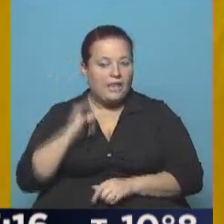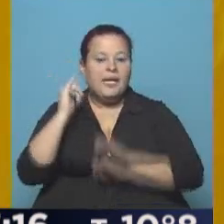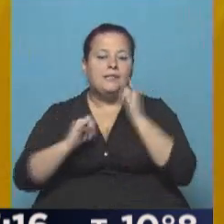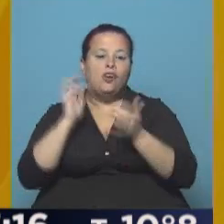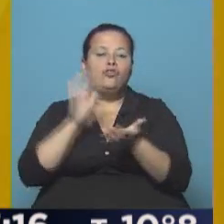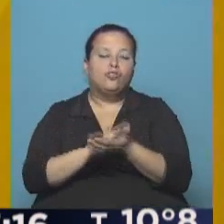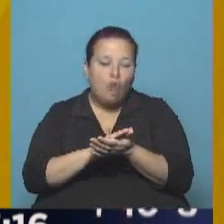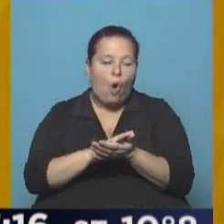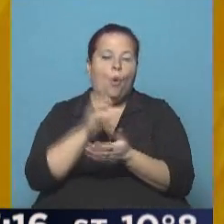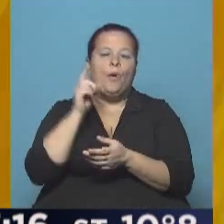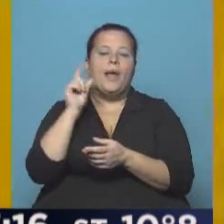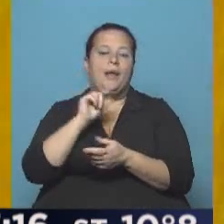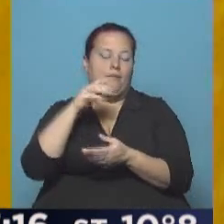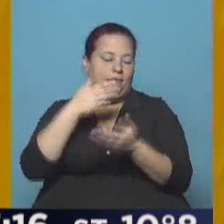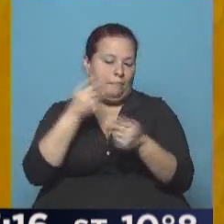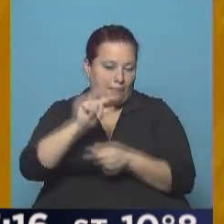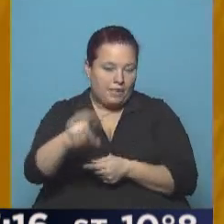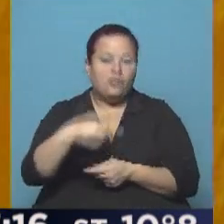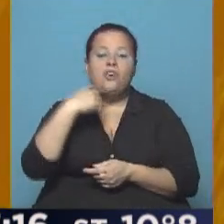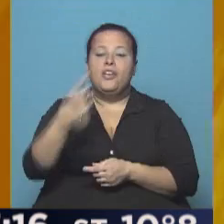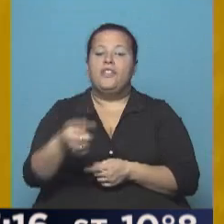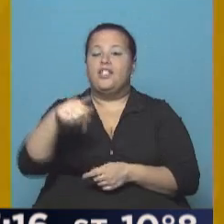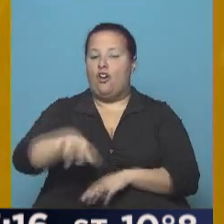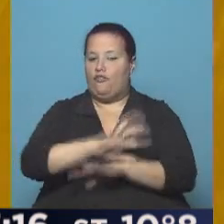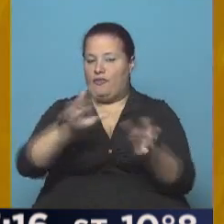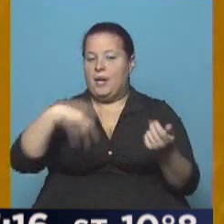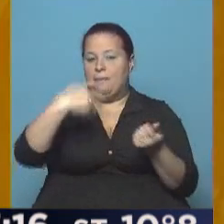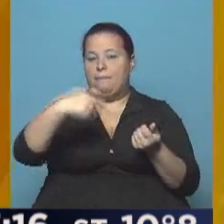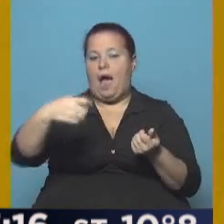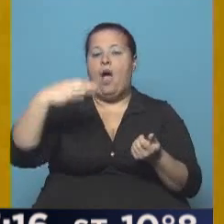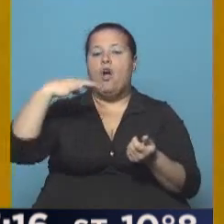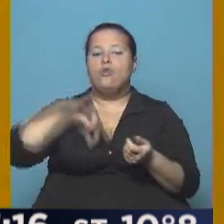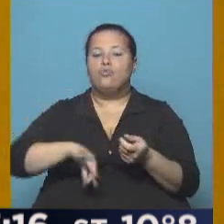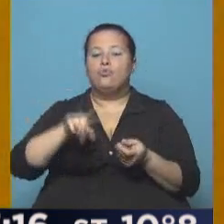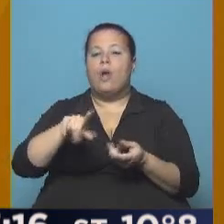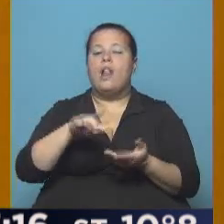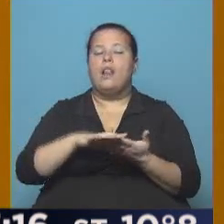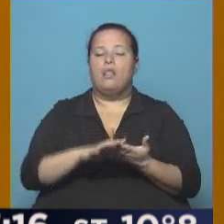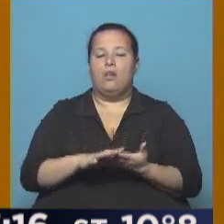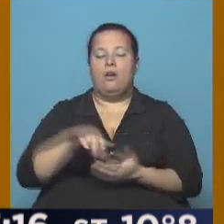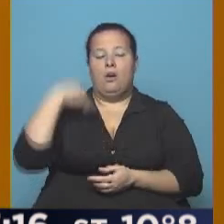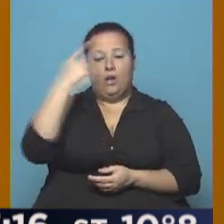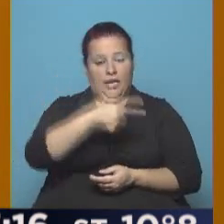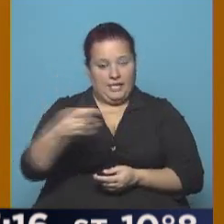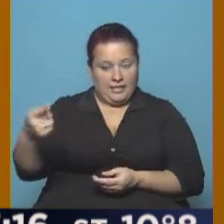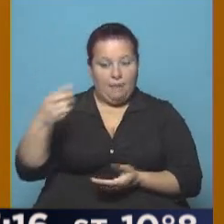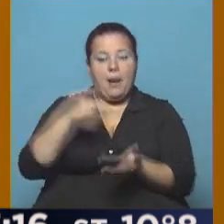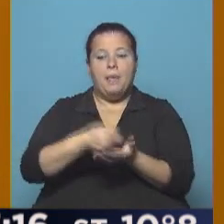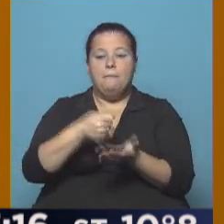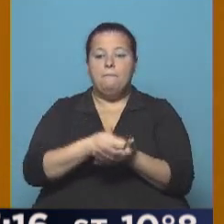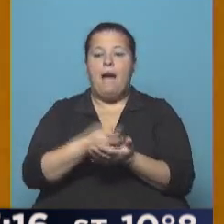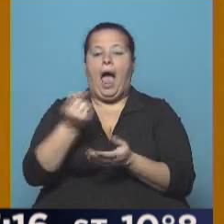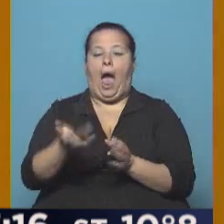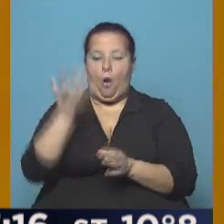sobre el empréstito. Adelanto que hoy se terminan de pagar los haberes con recursos propios y la semana próxima se abonarían los